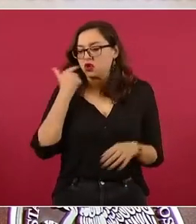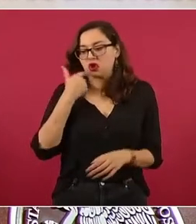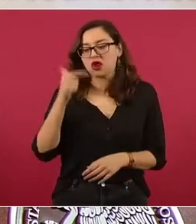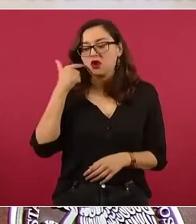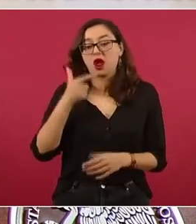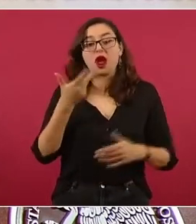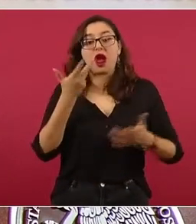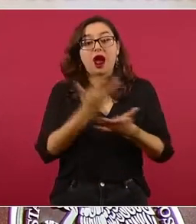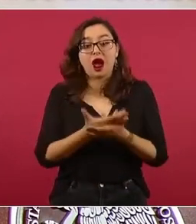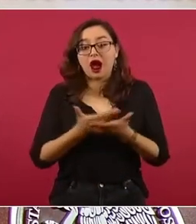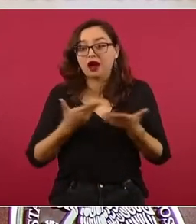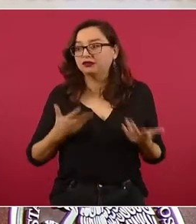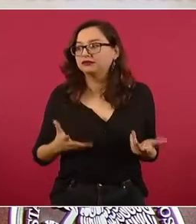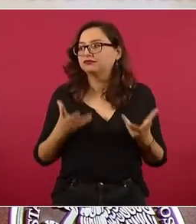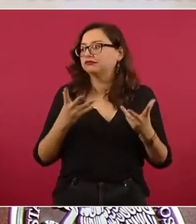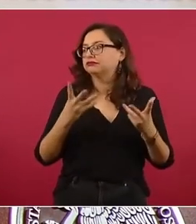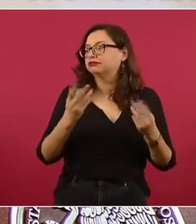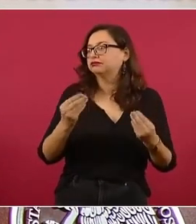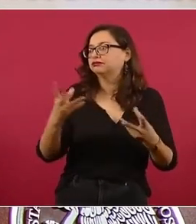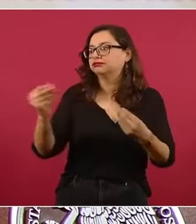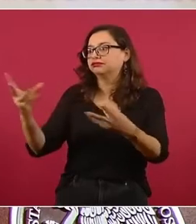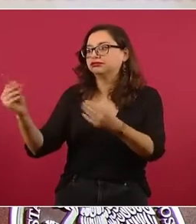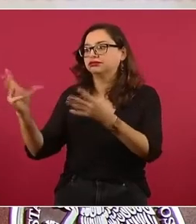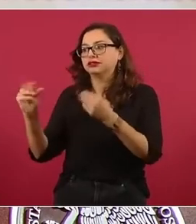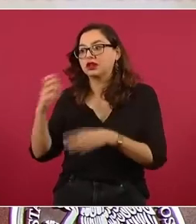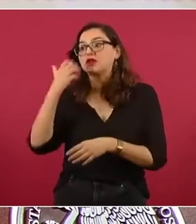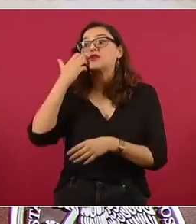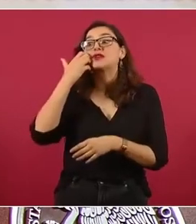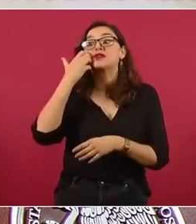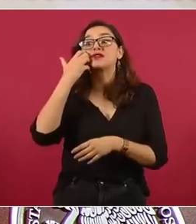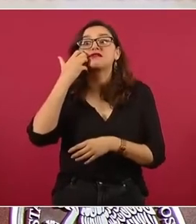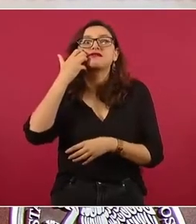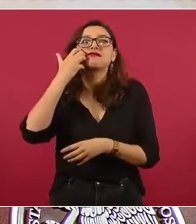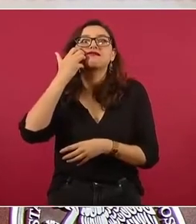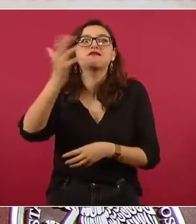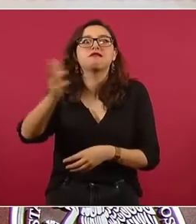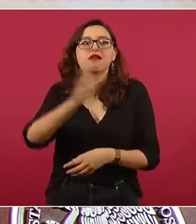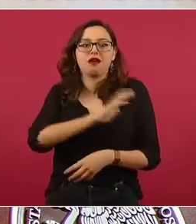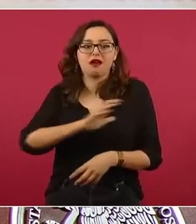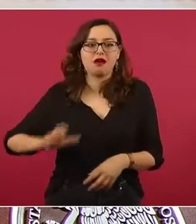Hay muchísimos, como ya le salió carne al hueso.